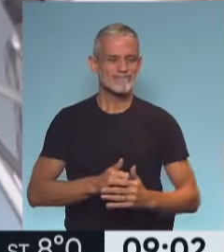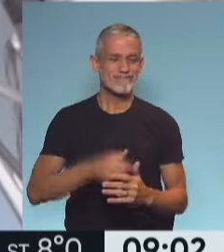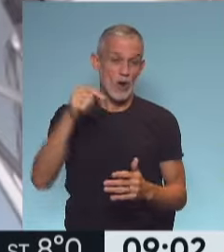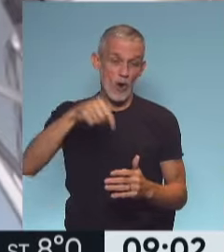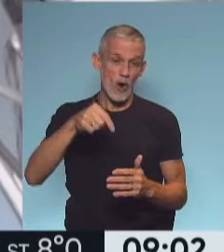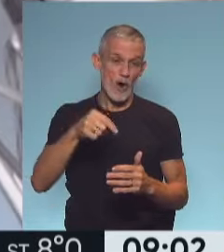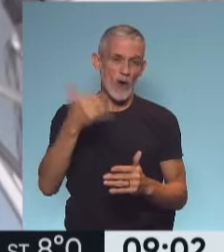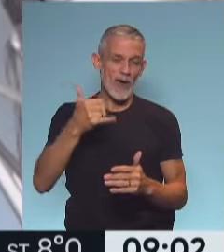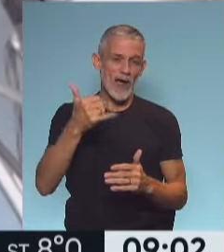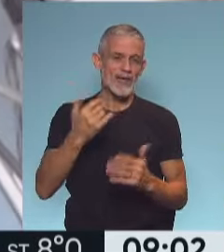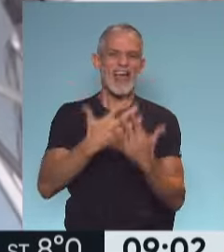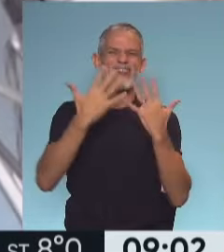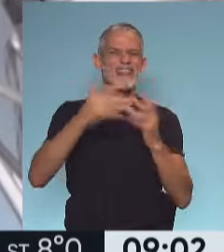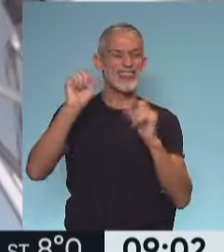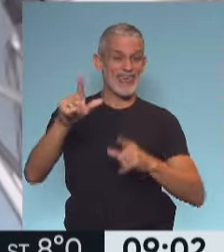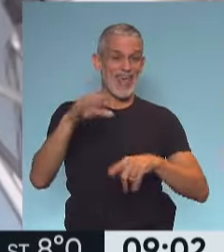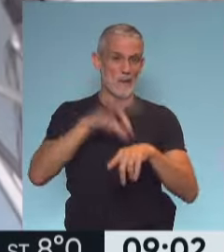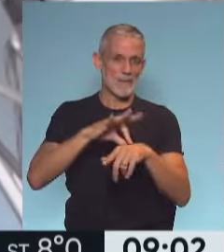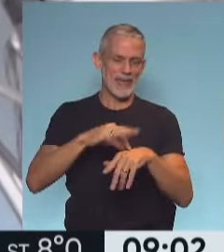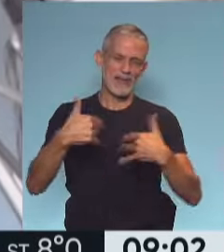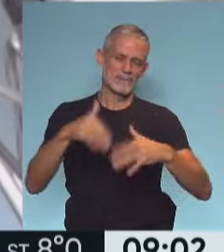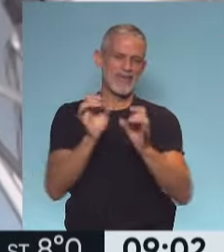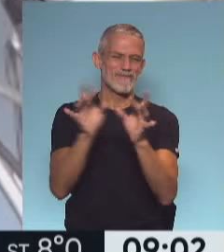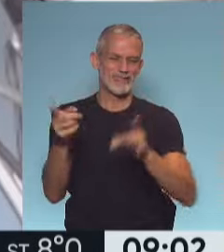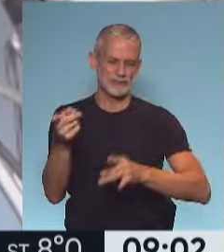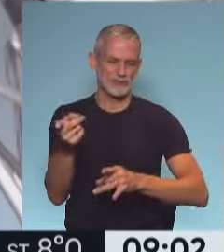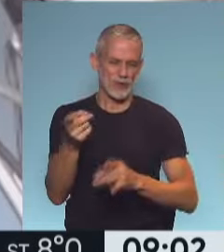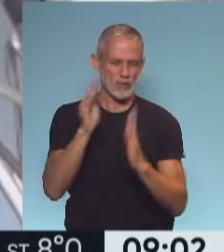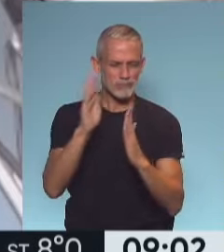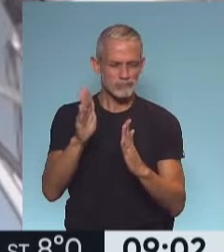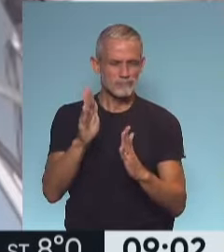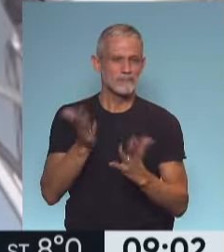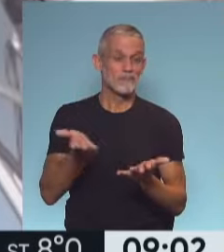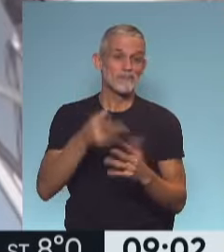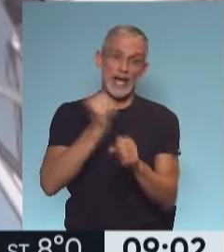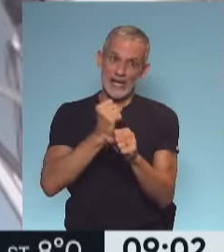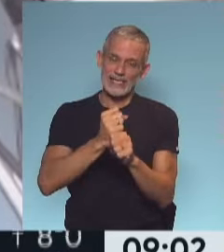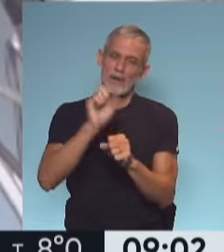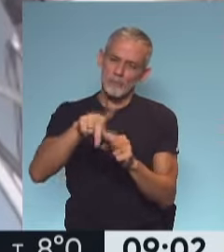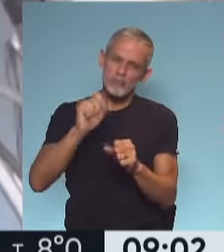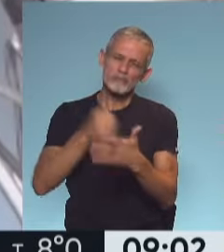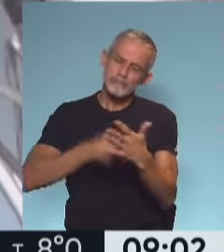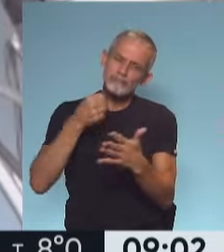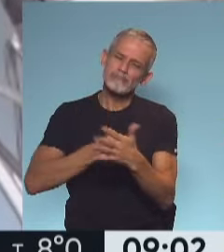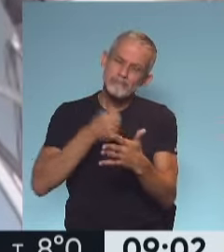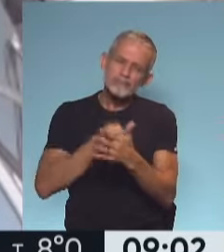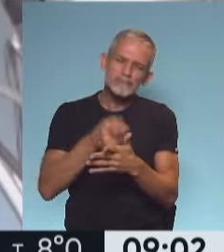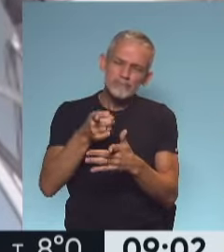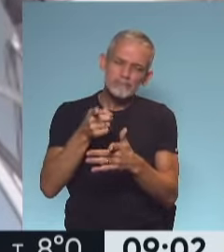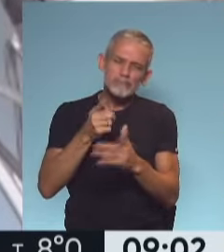hoy tienen su día, su día en el que quizás ponemos un poquito más de atención, pero ese trabajo constante está ahí,